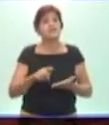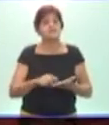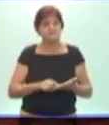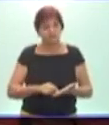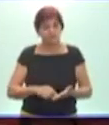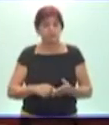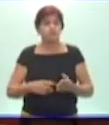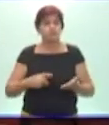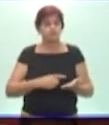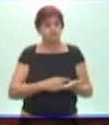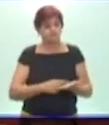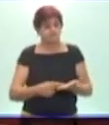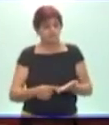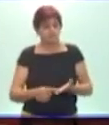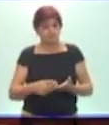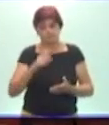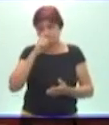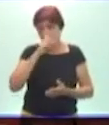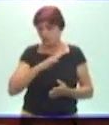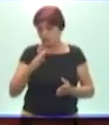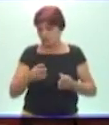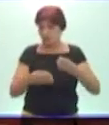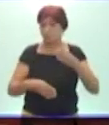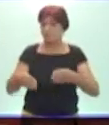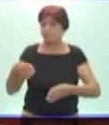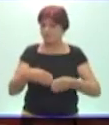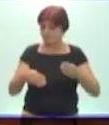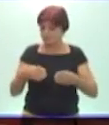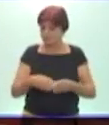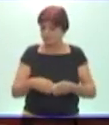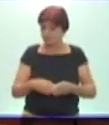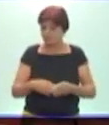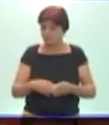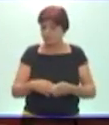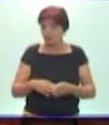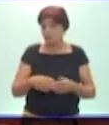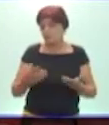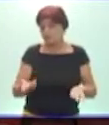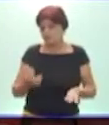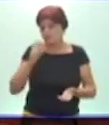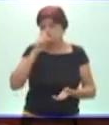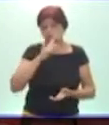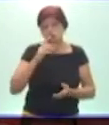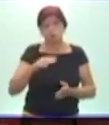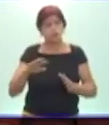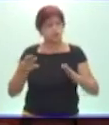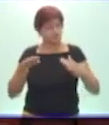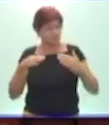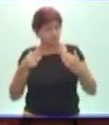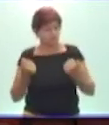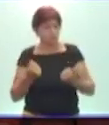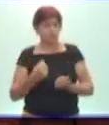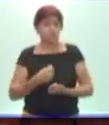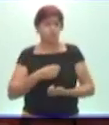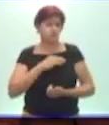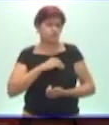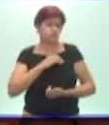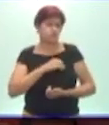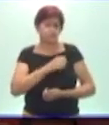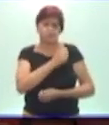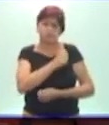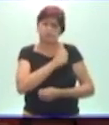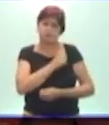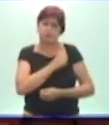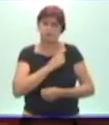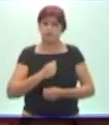Cuando los niños participan en esa planificación de la semana, los niños se sienten atendidos, se sienten queridos,